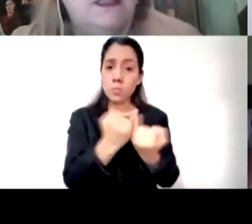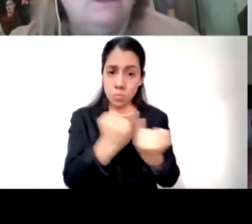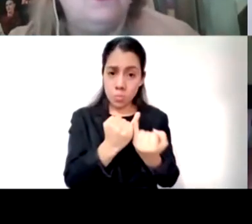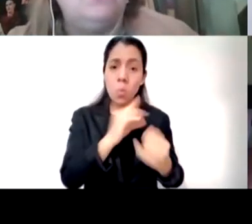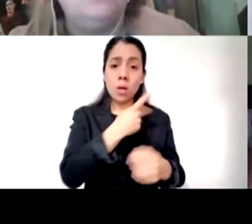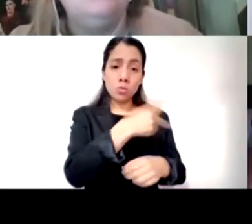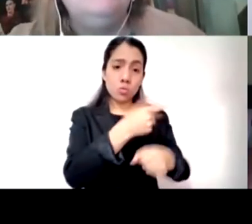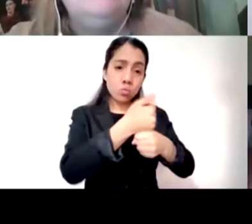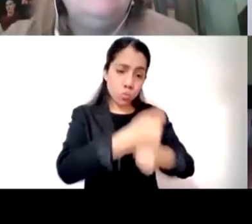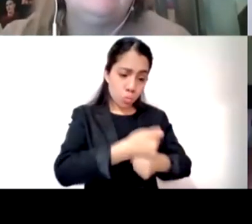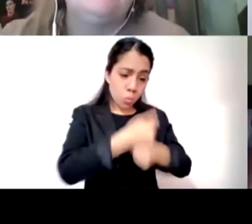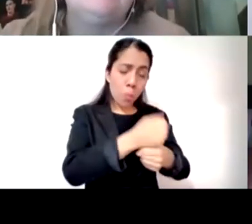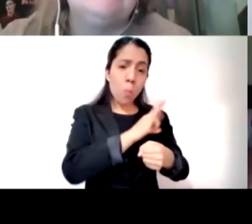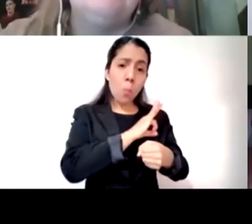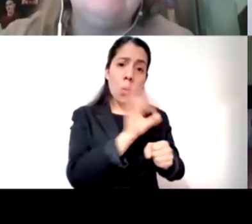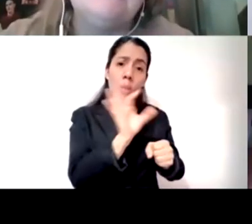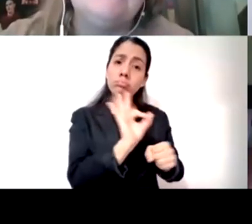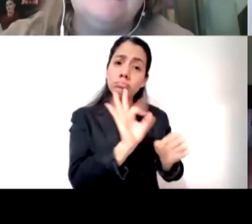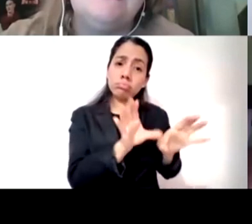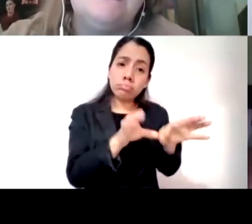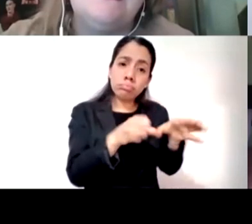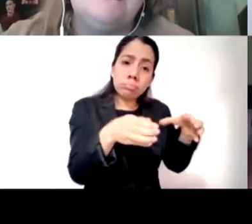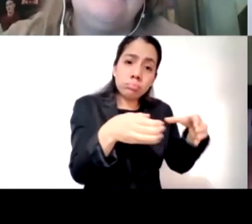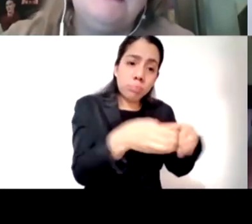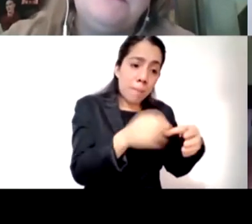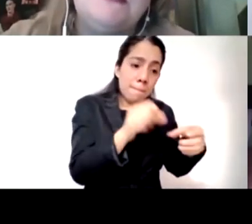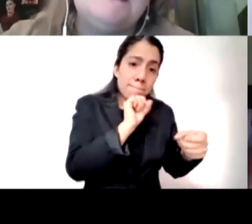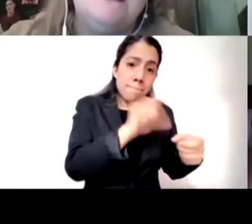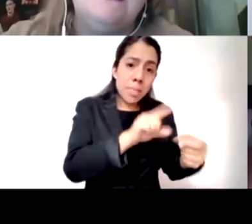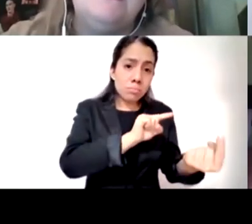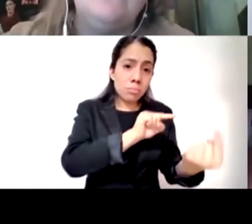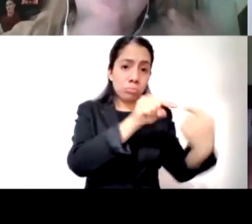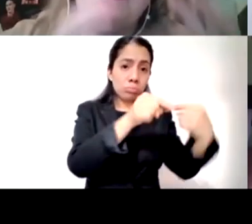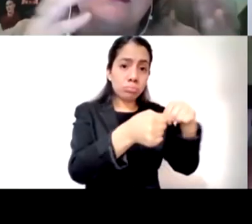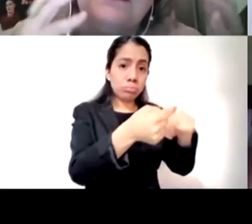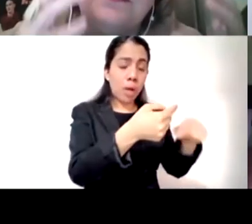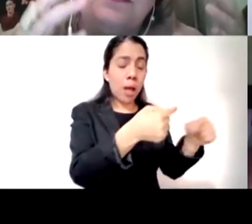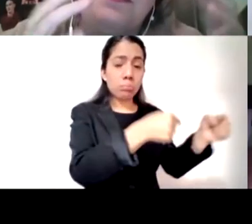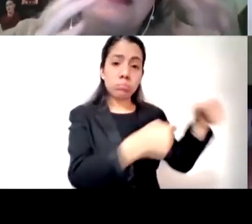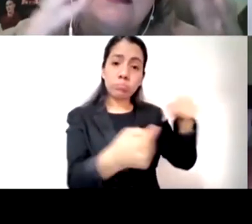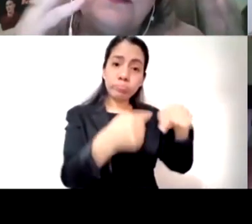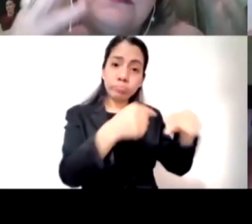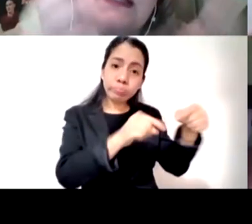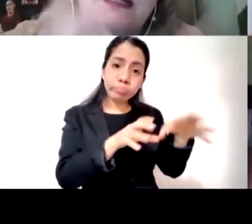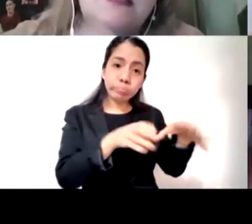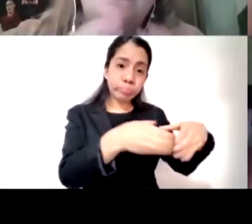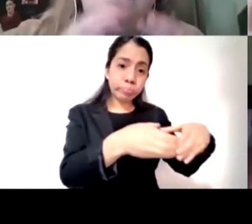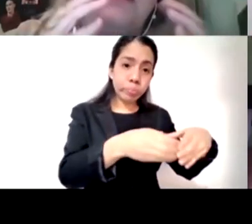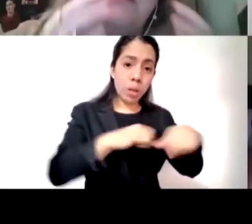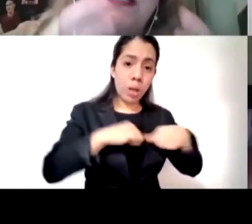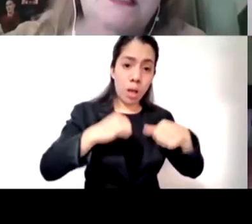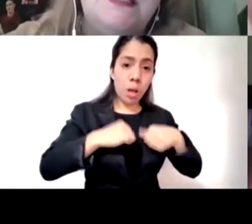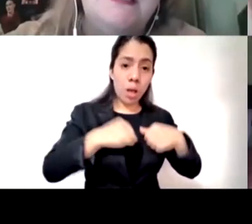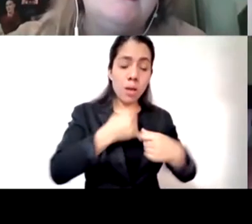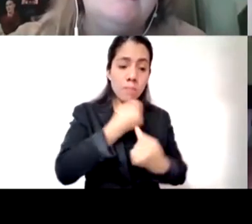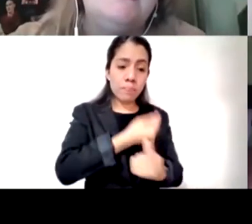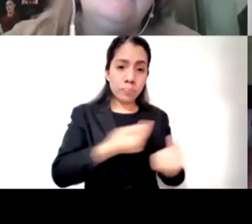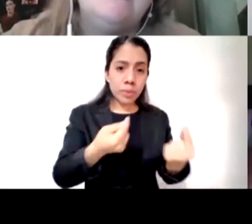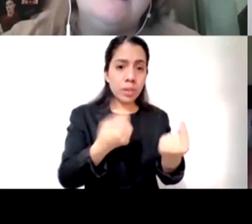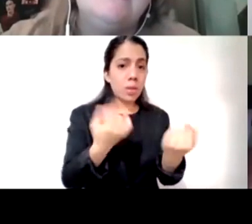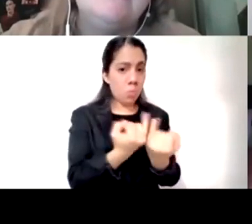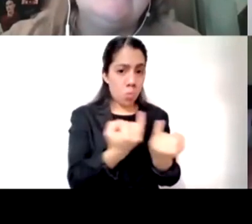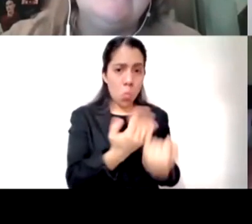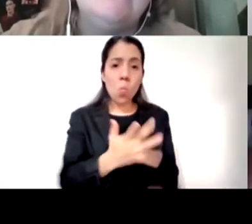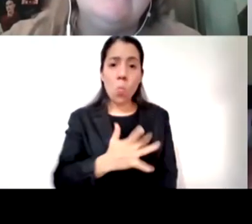colectivo ¿no? entonces más que minimizar o hacerlo trágico o amarillista